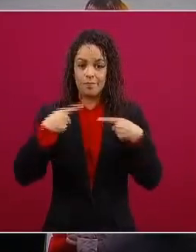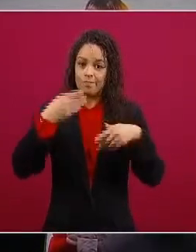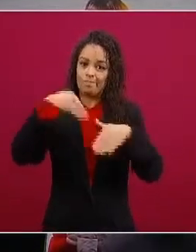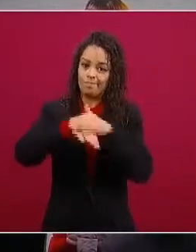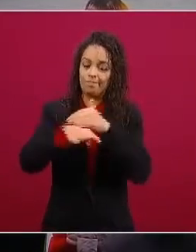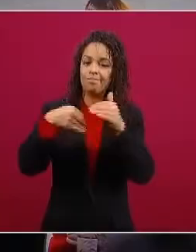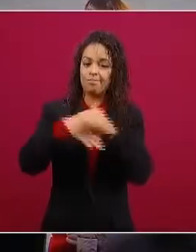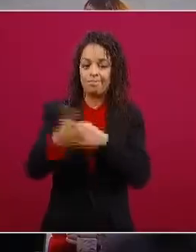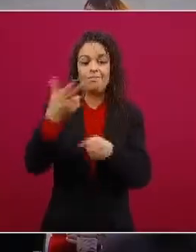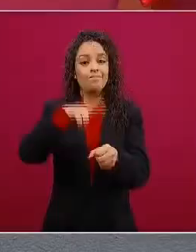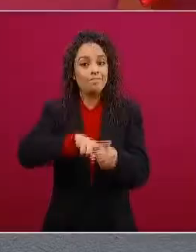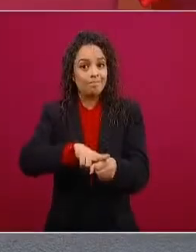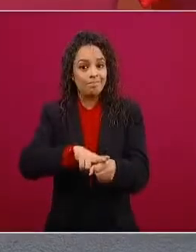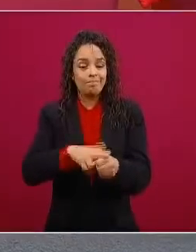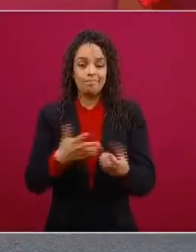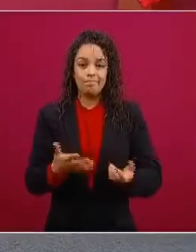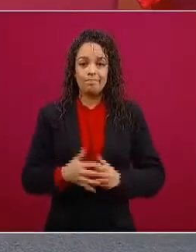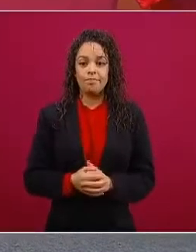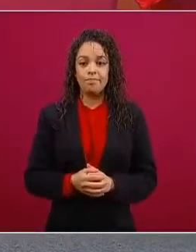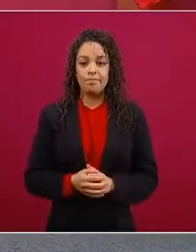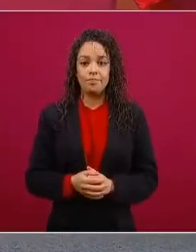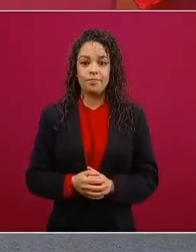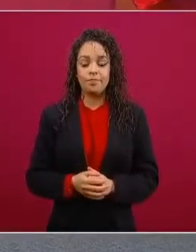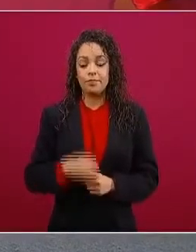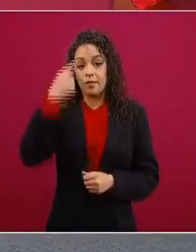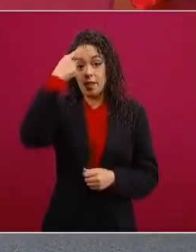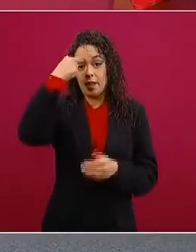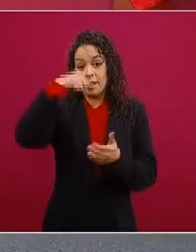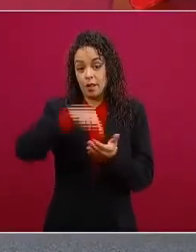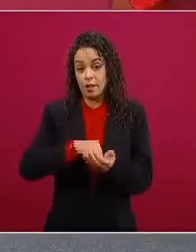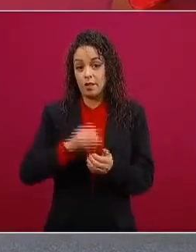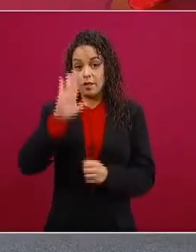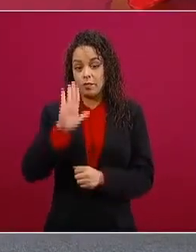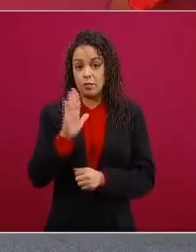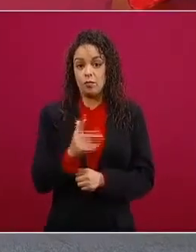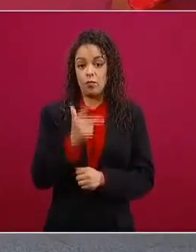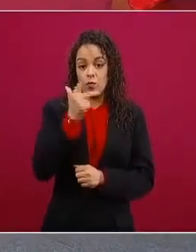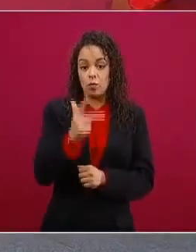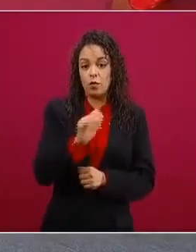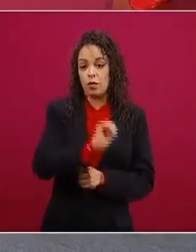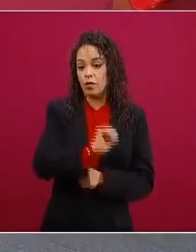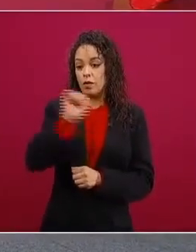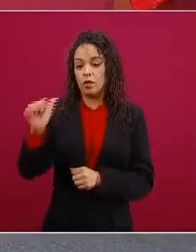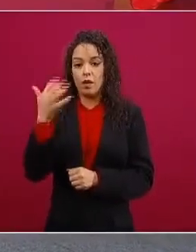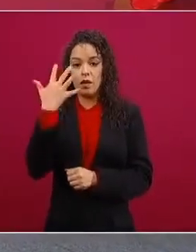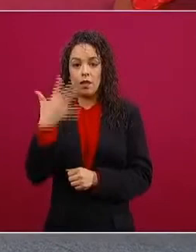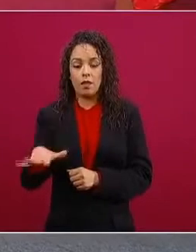que se piensa del 8 al 10 de mayo